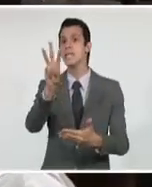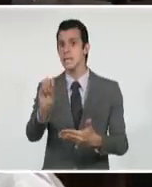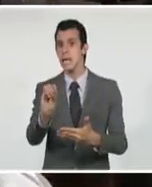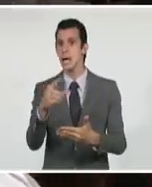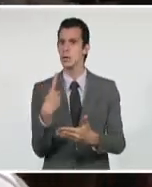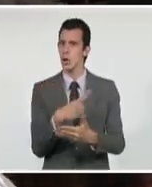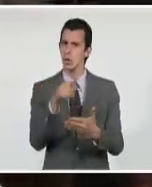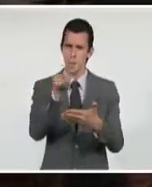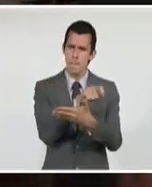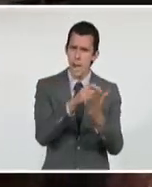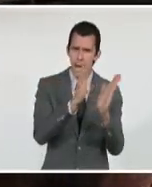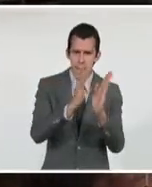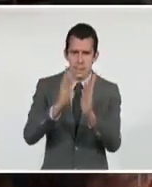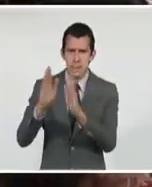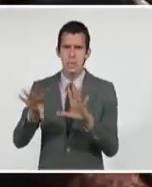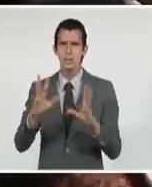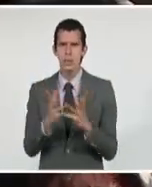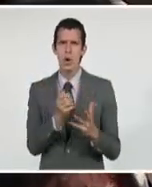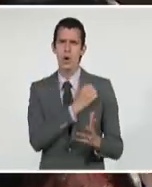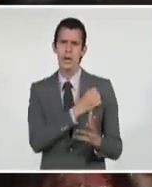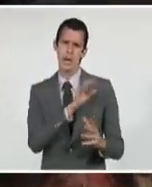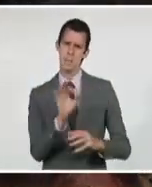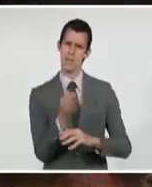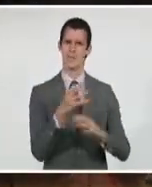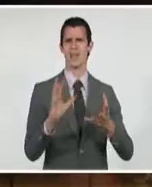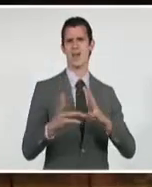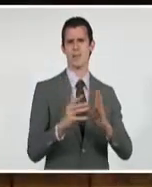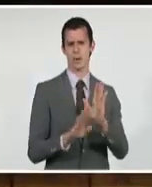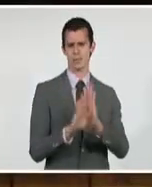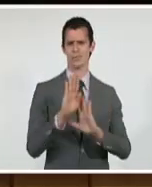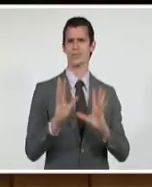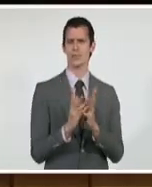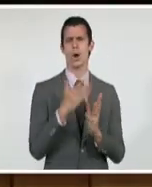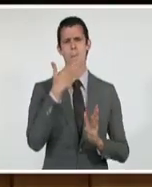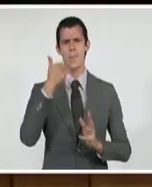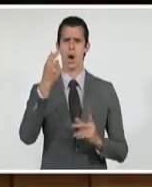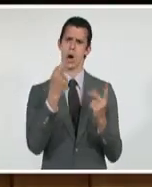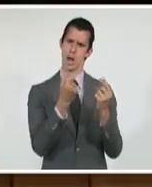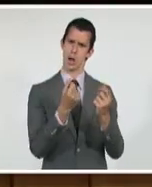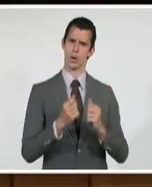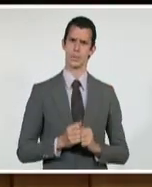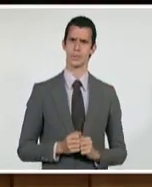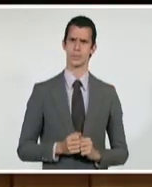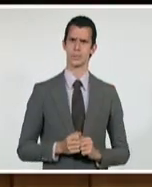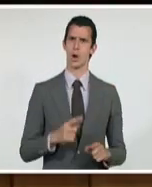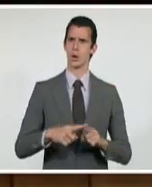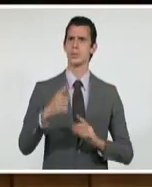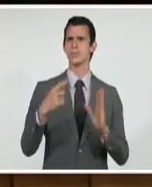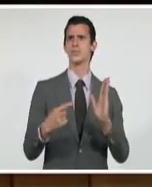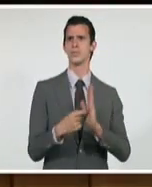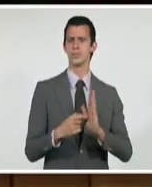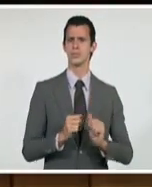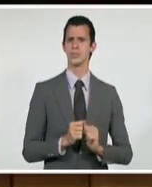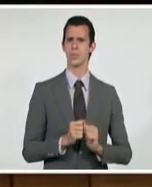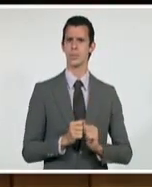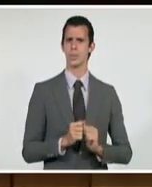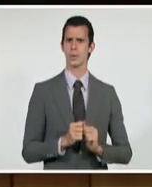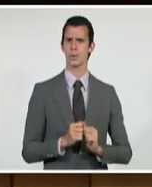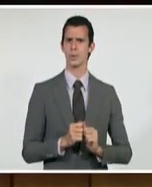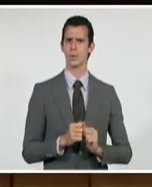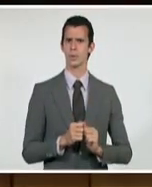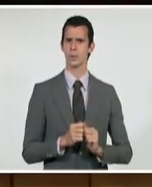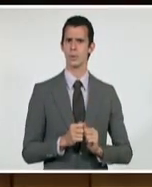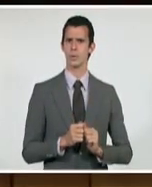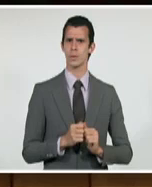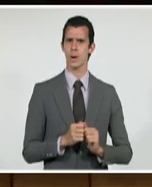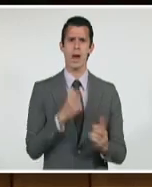implementación de los lineamientos, asuntos estos que alcanzan su expresión práctica en la estrategia